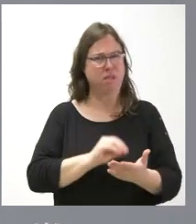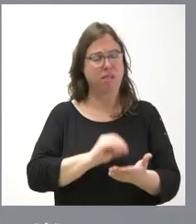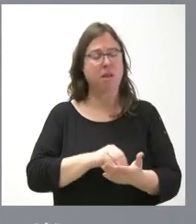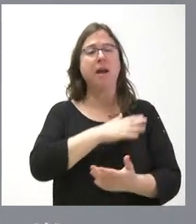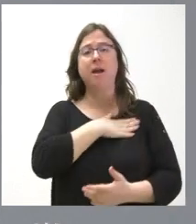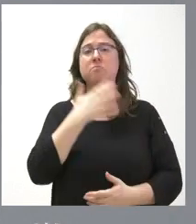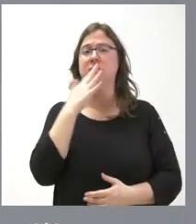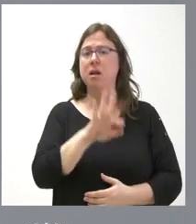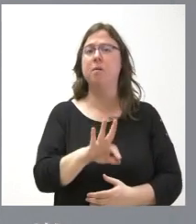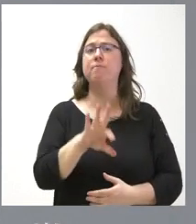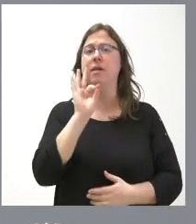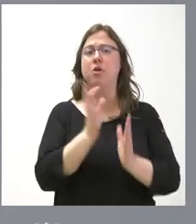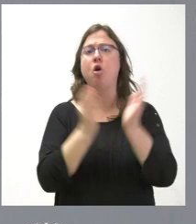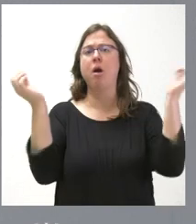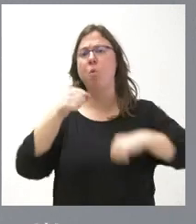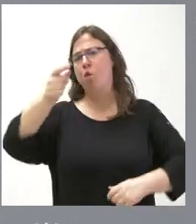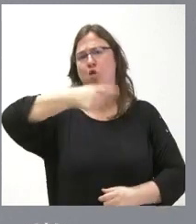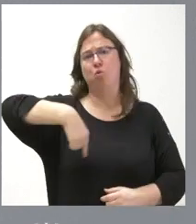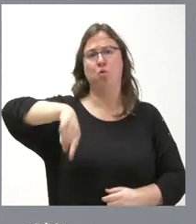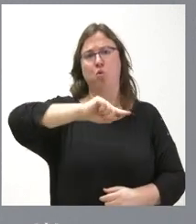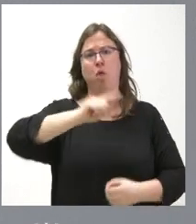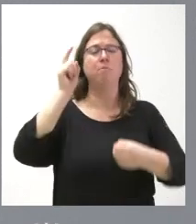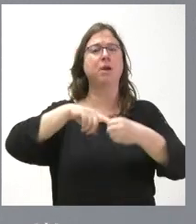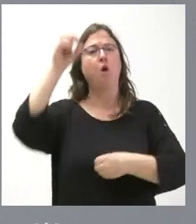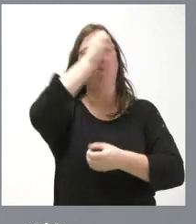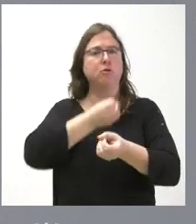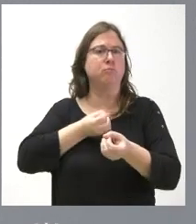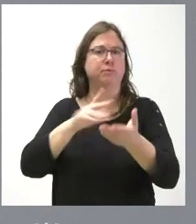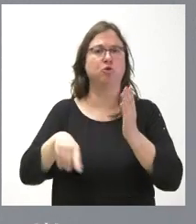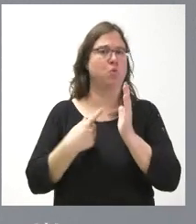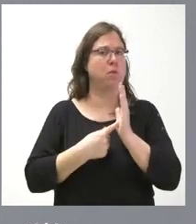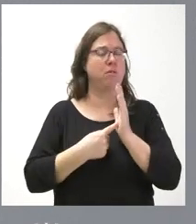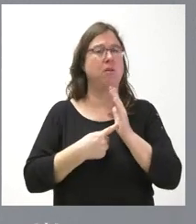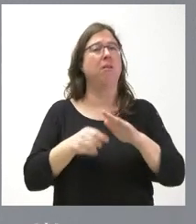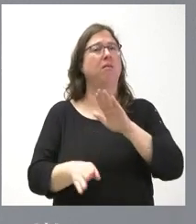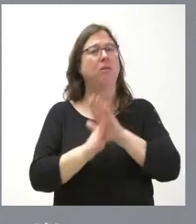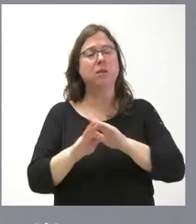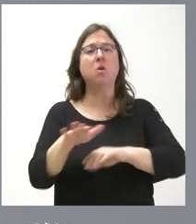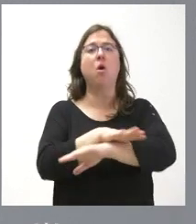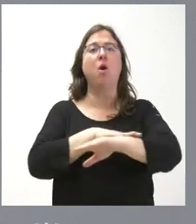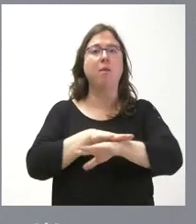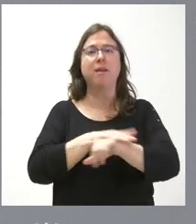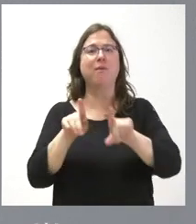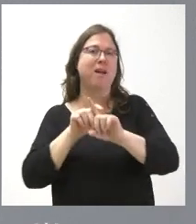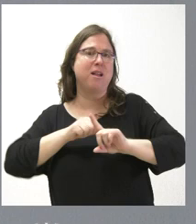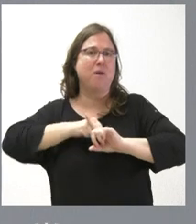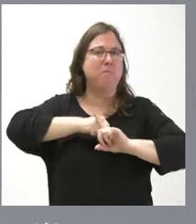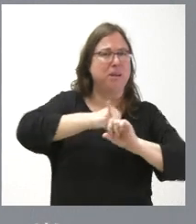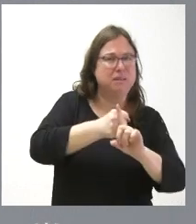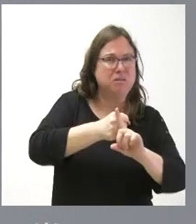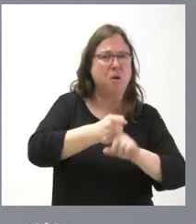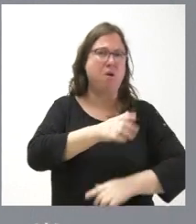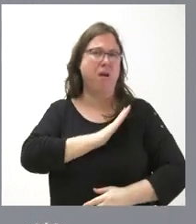decida se decida entre todos y contando con la opinión de todos. No se puede seguir gobernando bajo la presión, bajo la